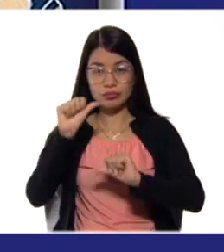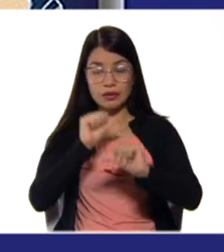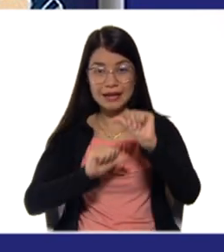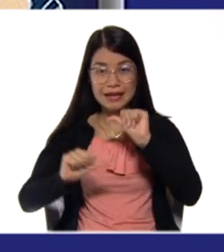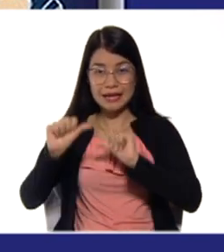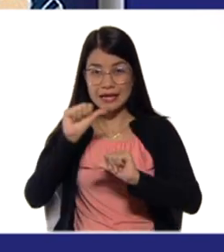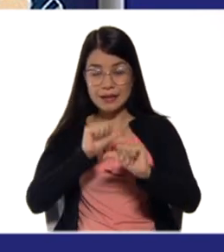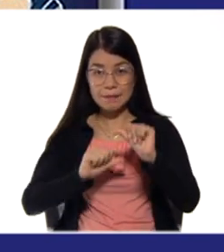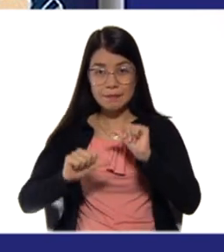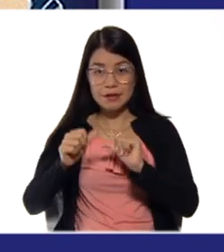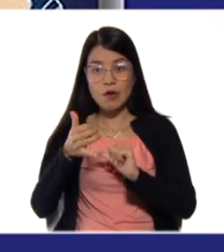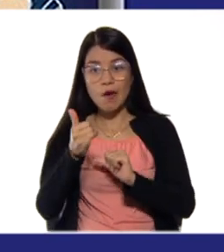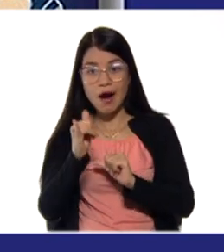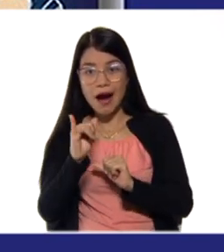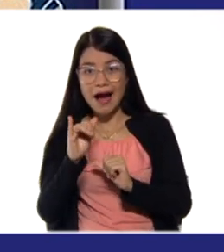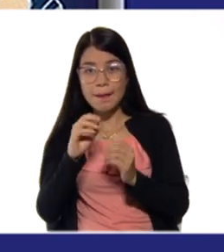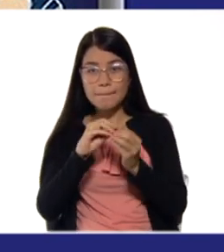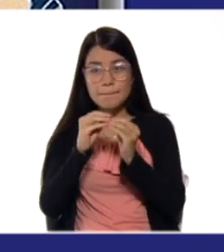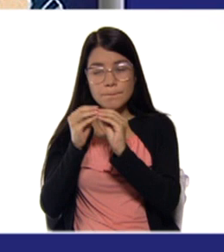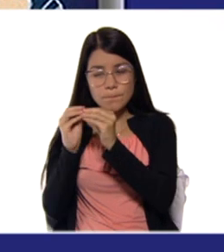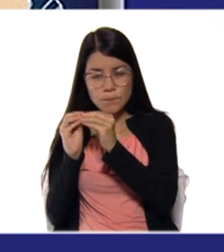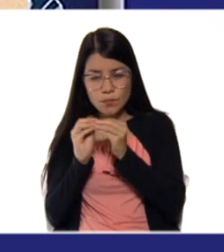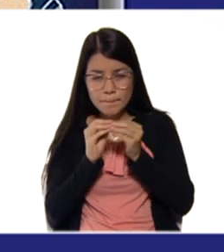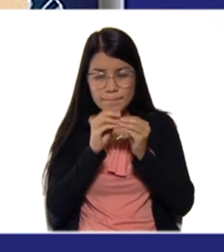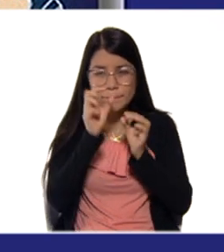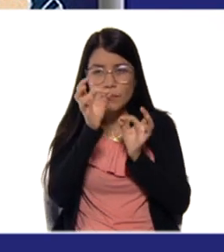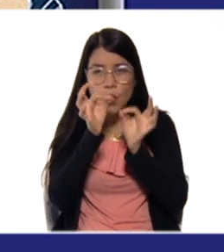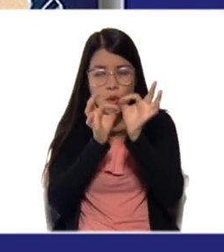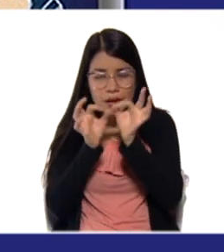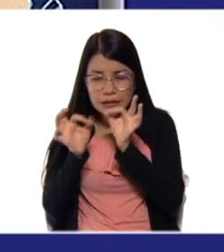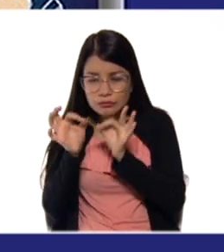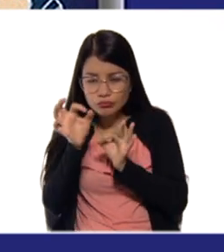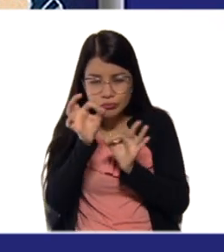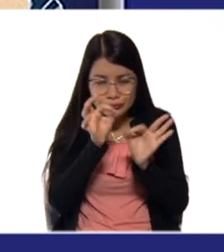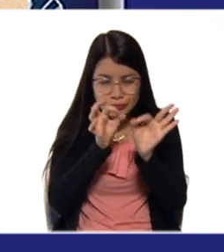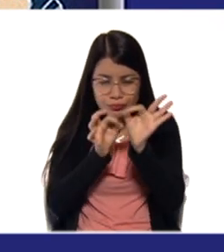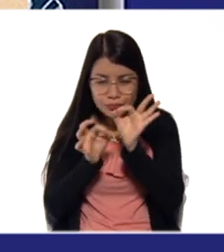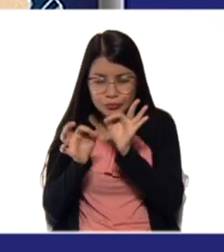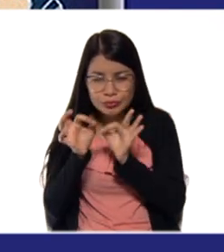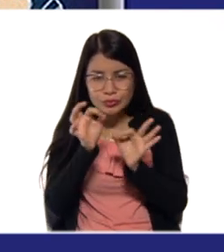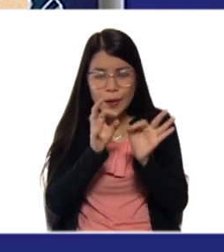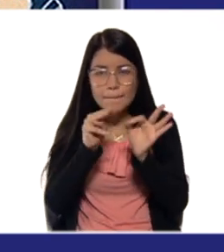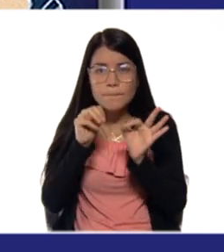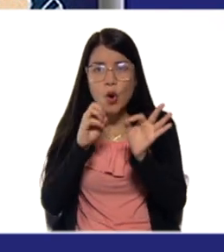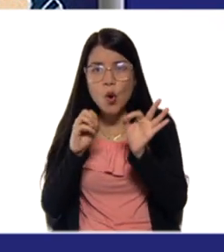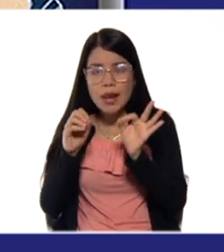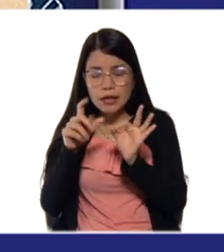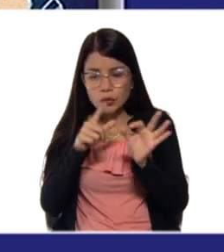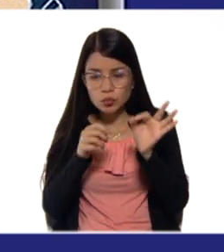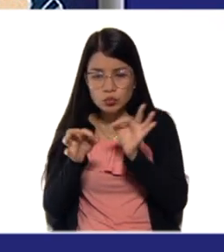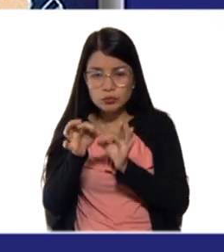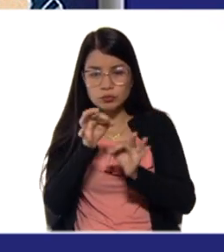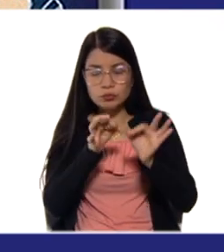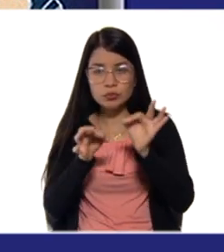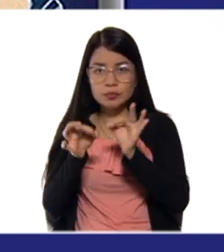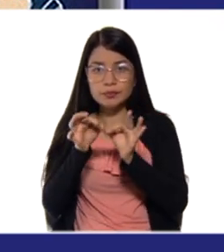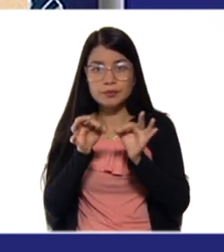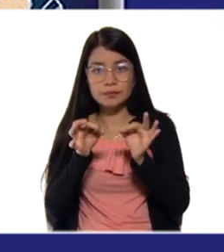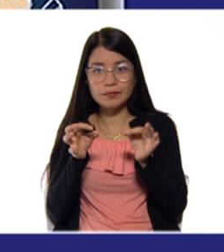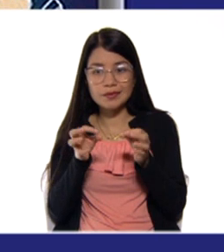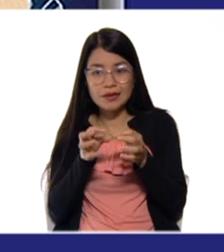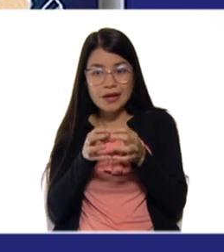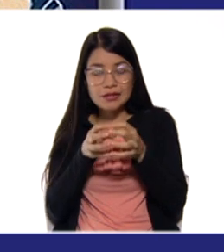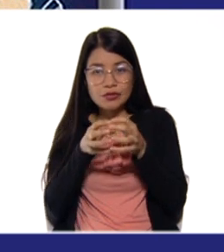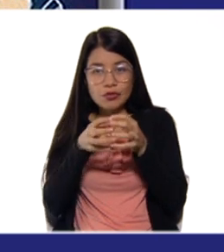reacción hay interacción de las moléculas. En ese proceso de interacción de las moléculas va a llegar un momento que se